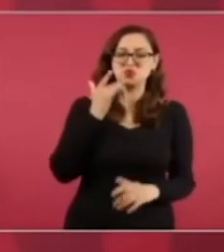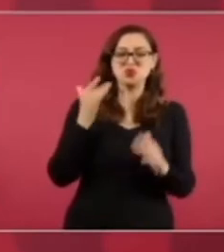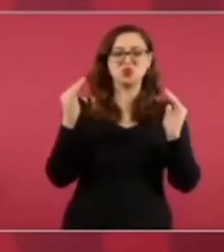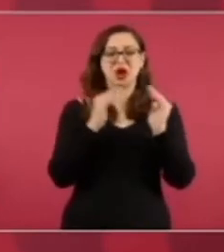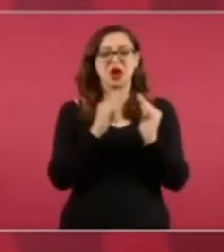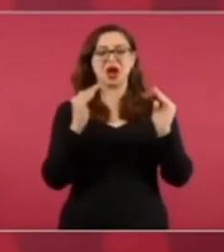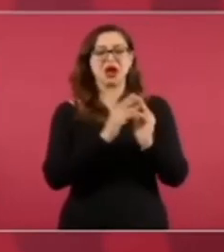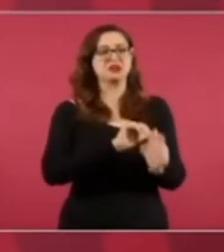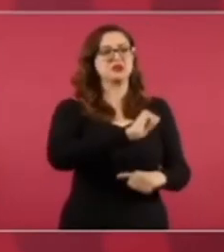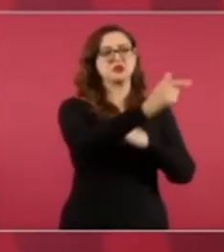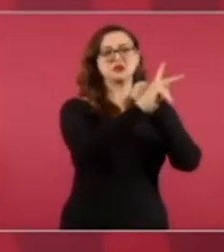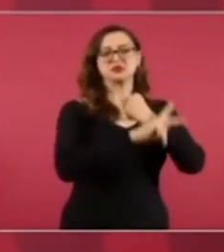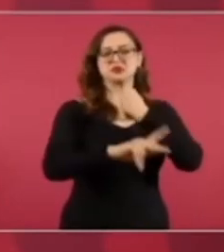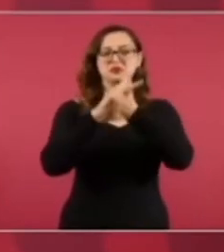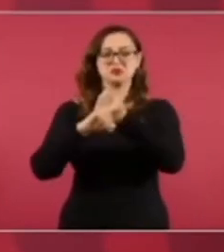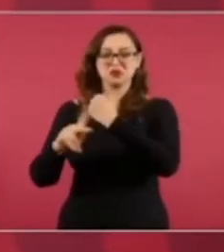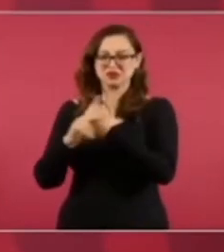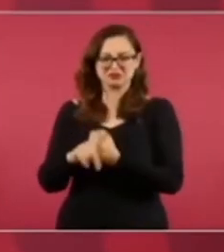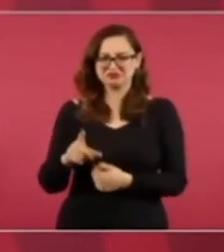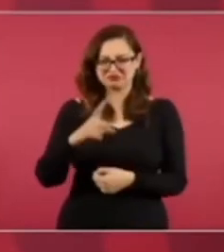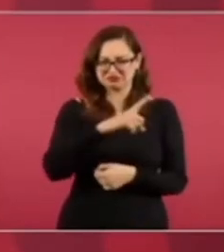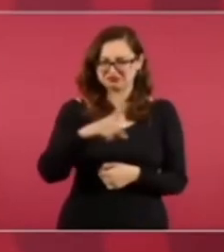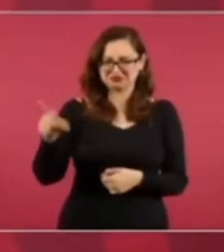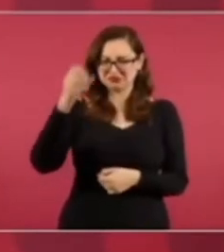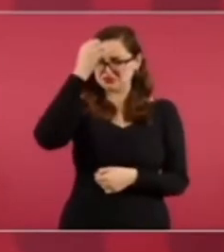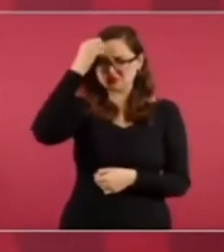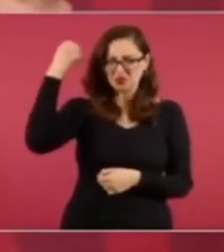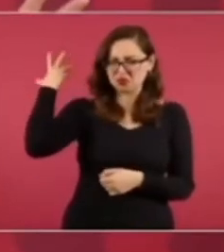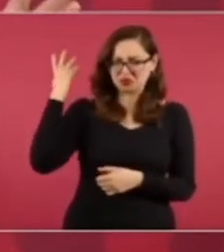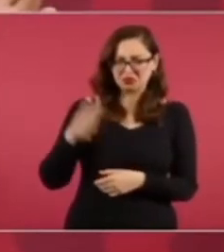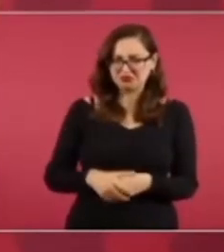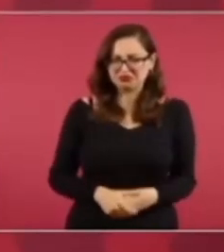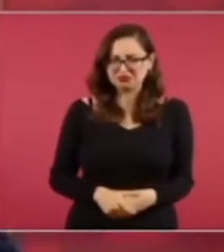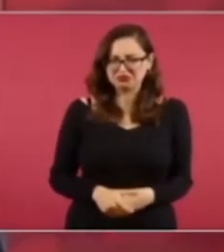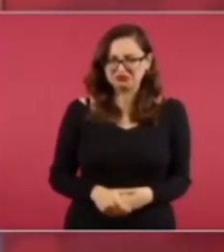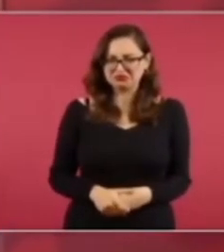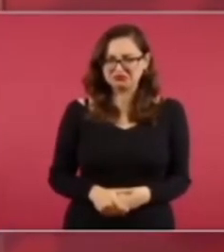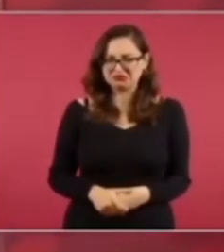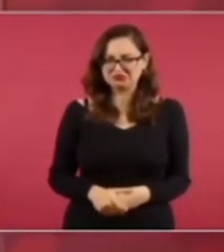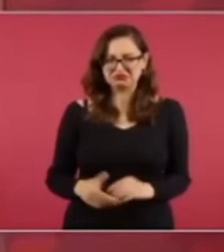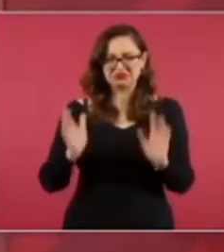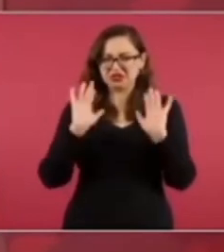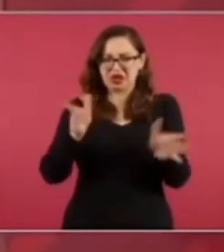o eso ya se nos olvidó,